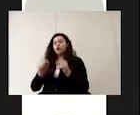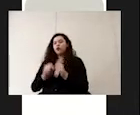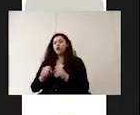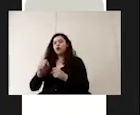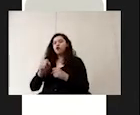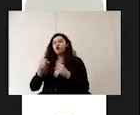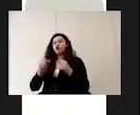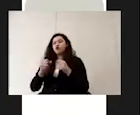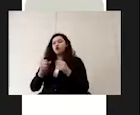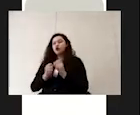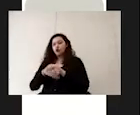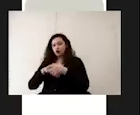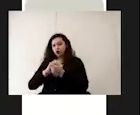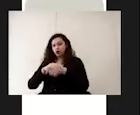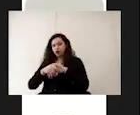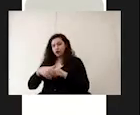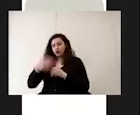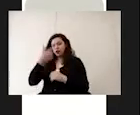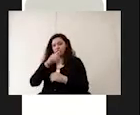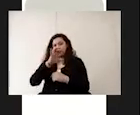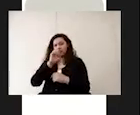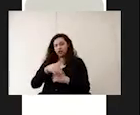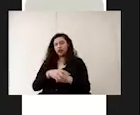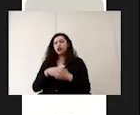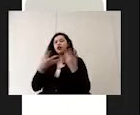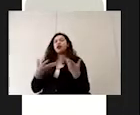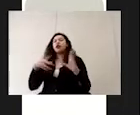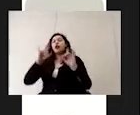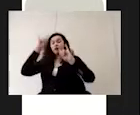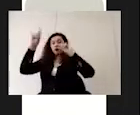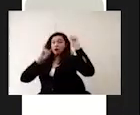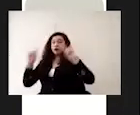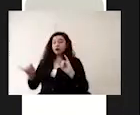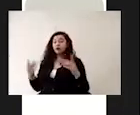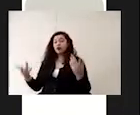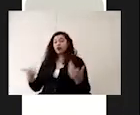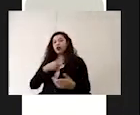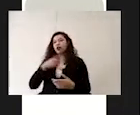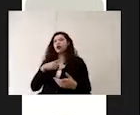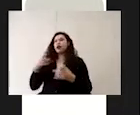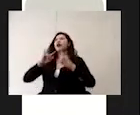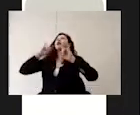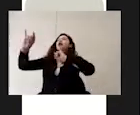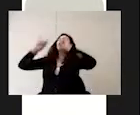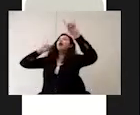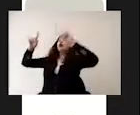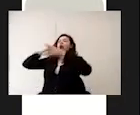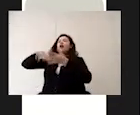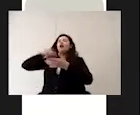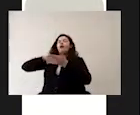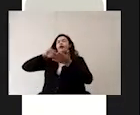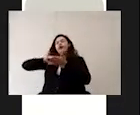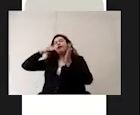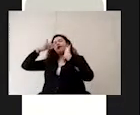manos con gel antibacterial y estas señaléticas deben estar pegadas en lugares estratégicos